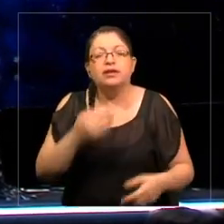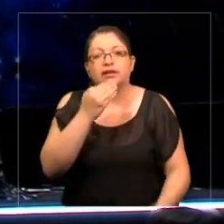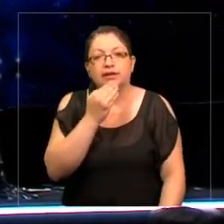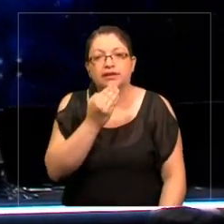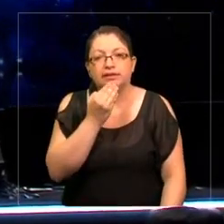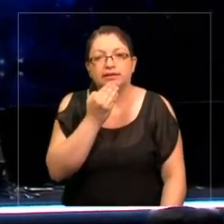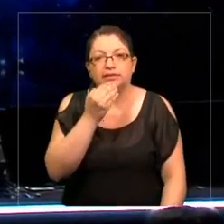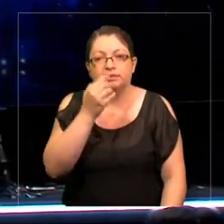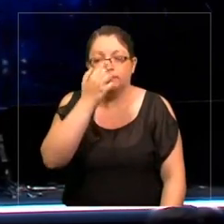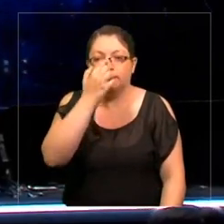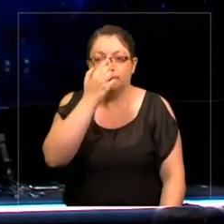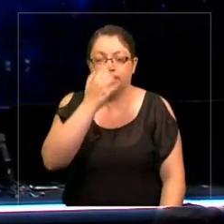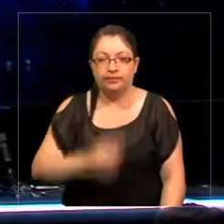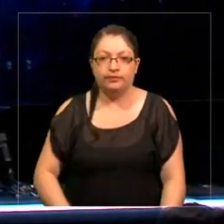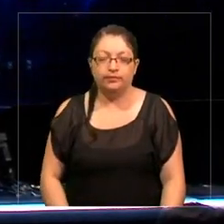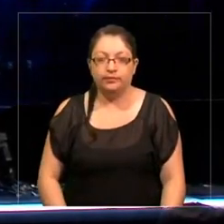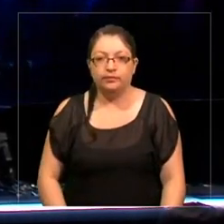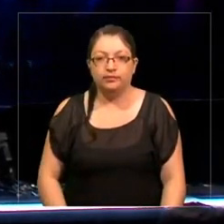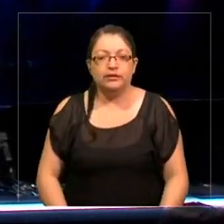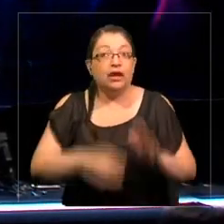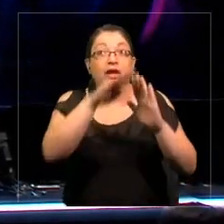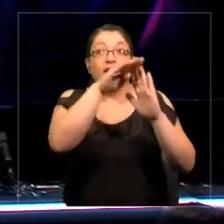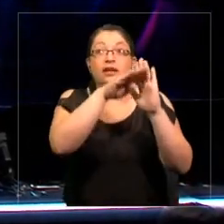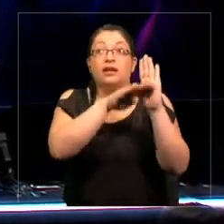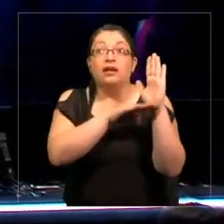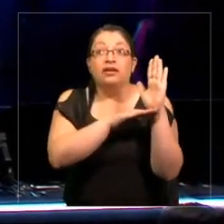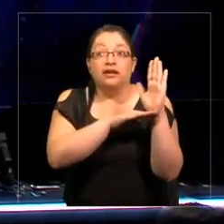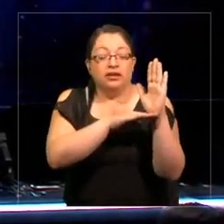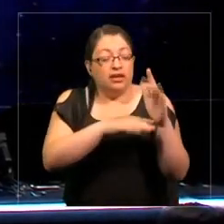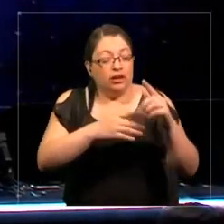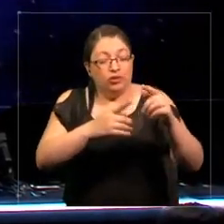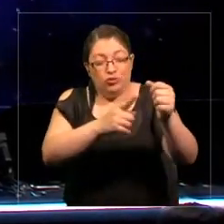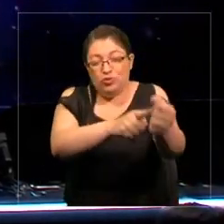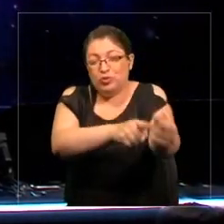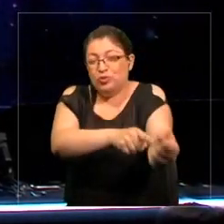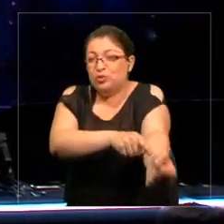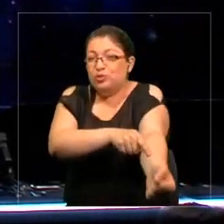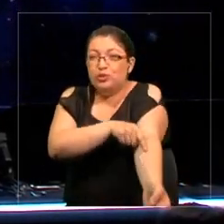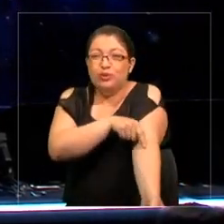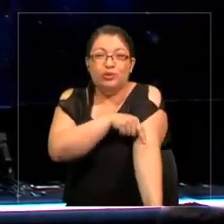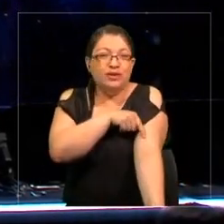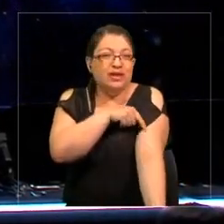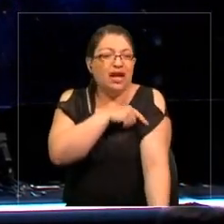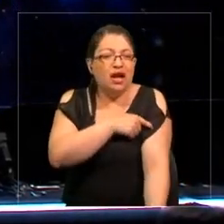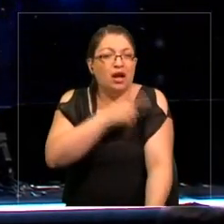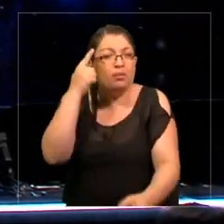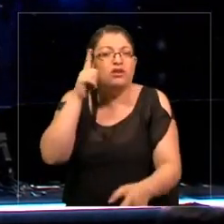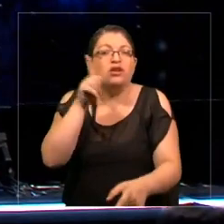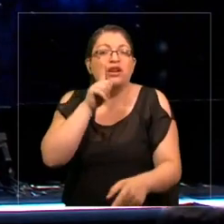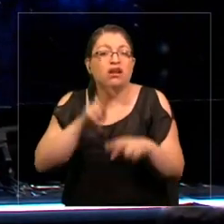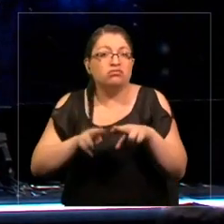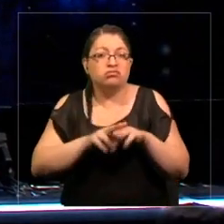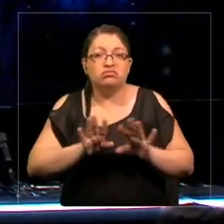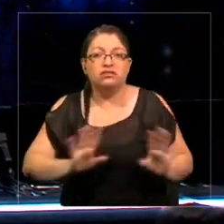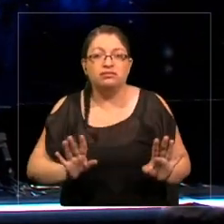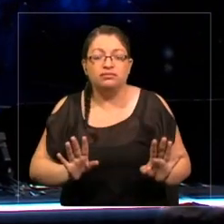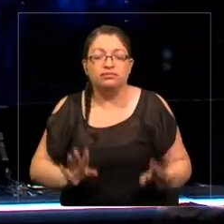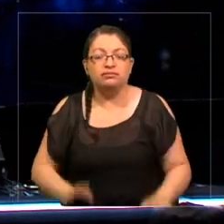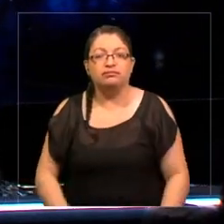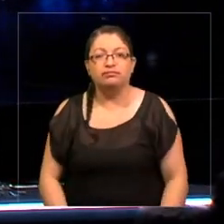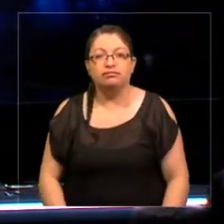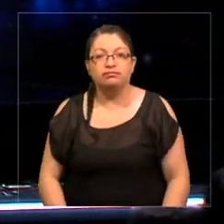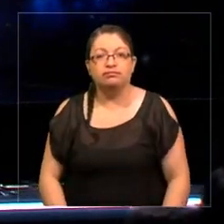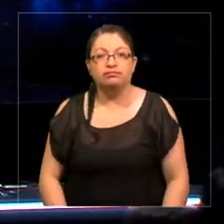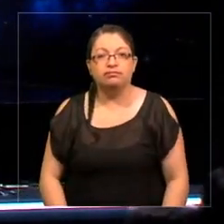lista es hasta acá, y no son implementadas. Ahora,